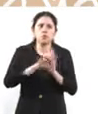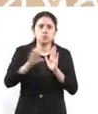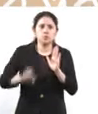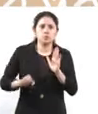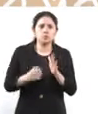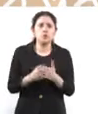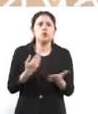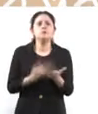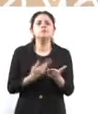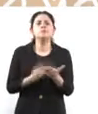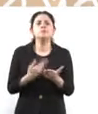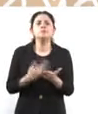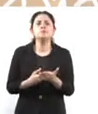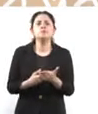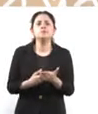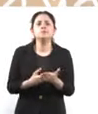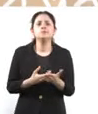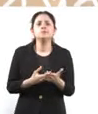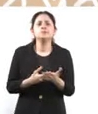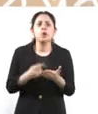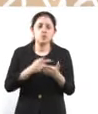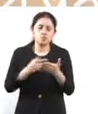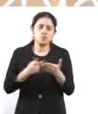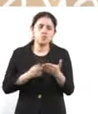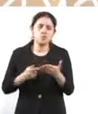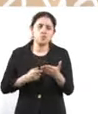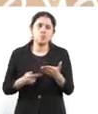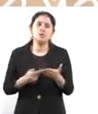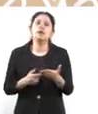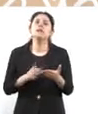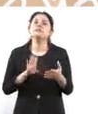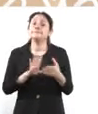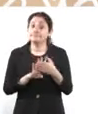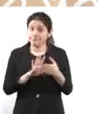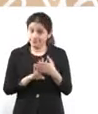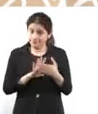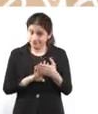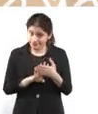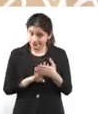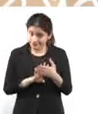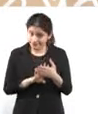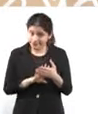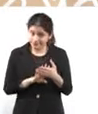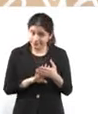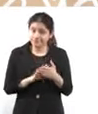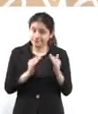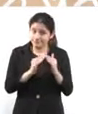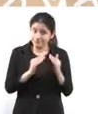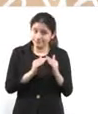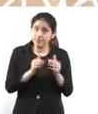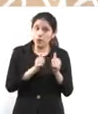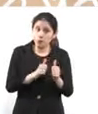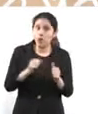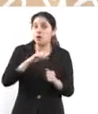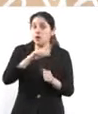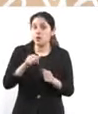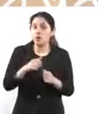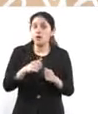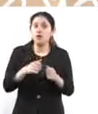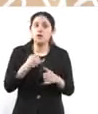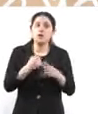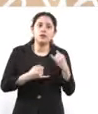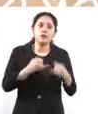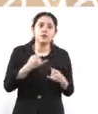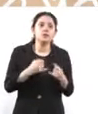pruebas para que haya una prisión preventiva, por eso se llama prisión preventiva. Después ya viene todo el juicio y la sentencia. El